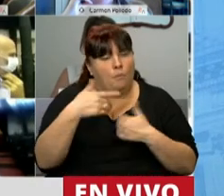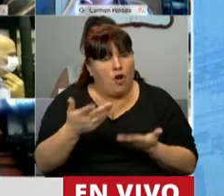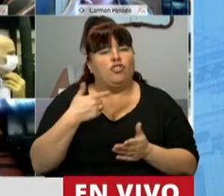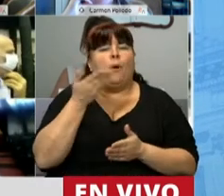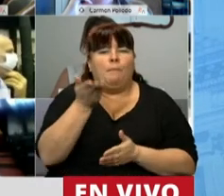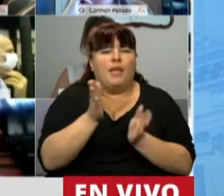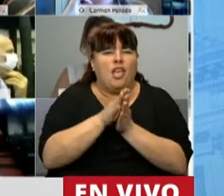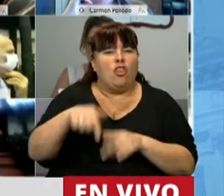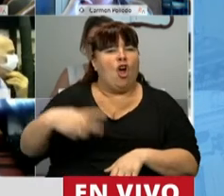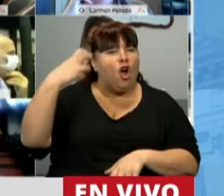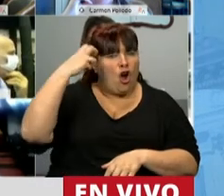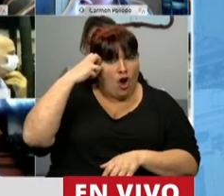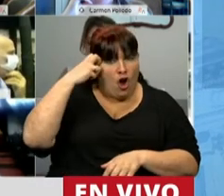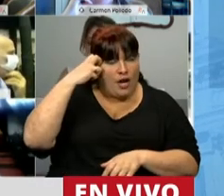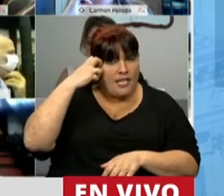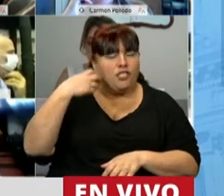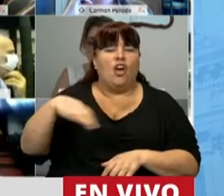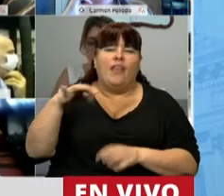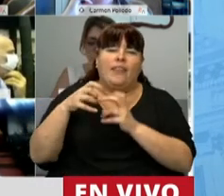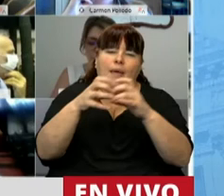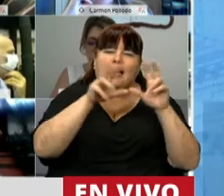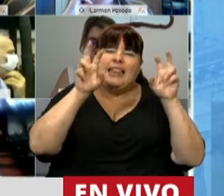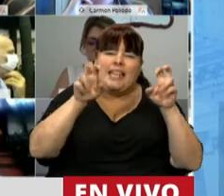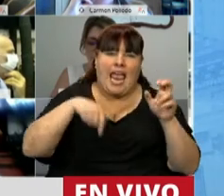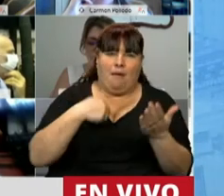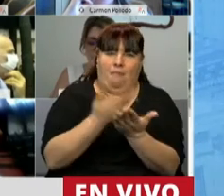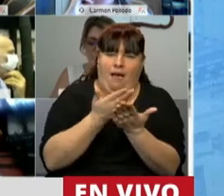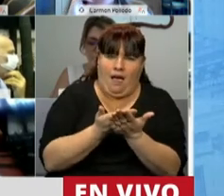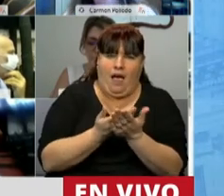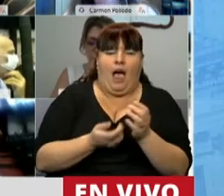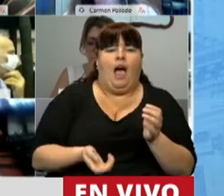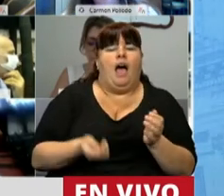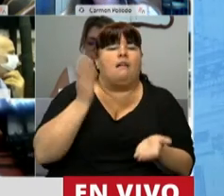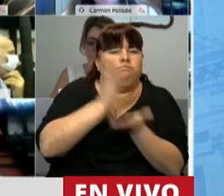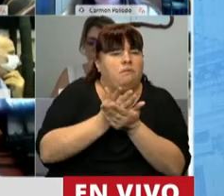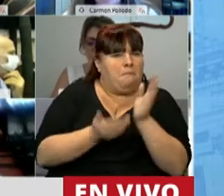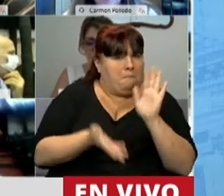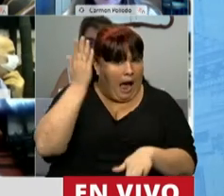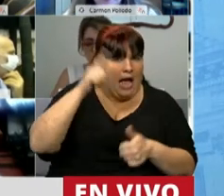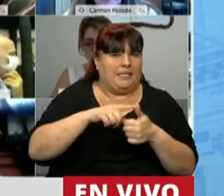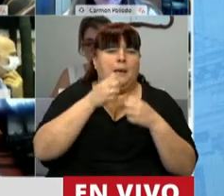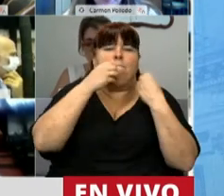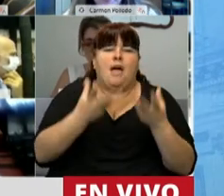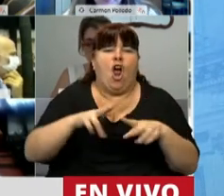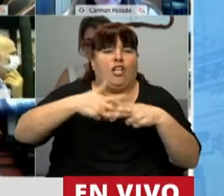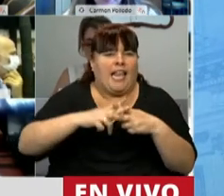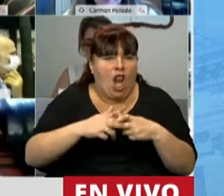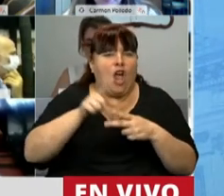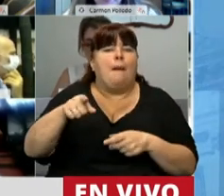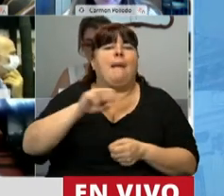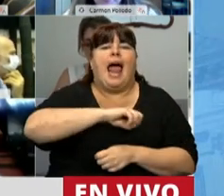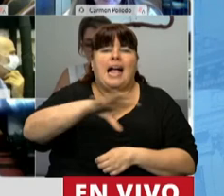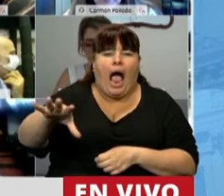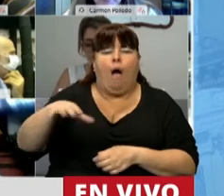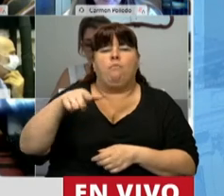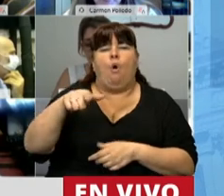convoco a que este Congreso trate los temas que hoy tenemos, aumento de penas, mejorar la tecnología para que el